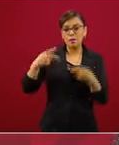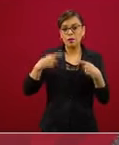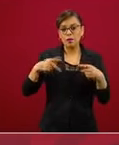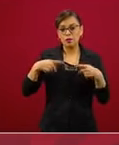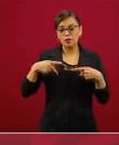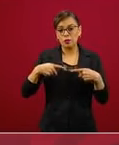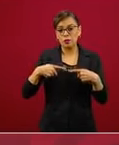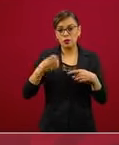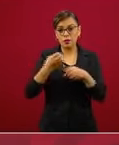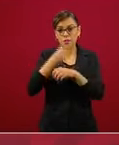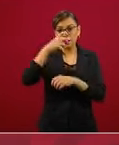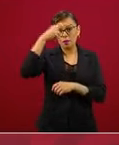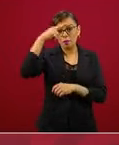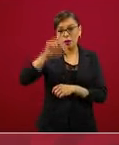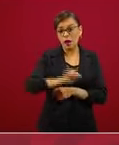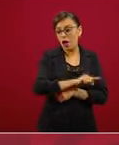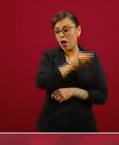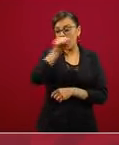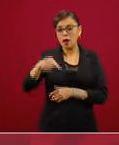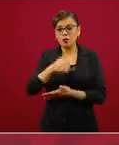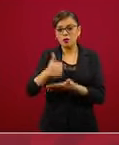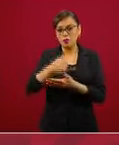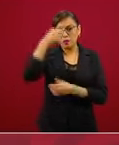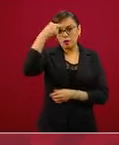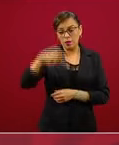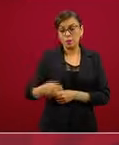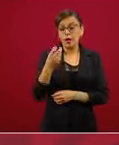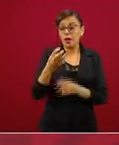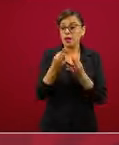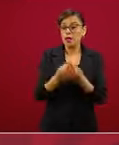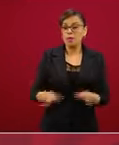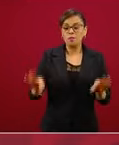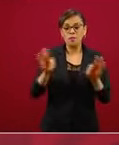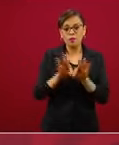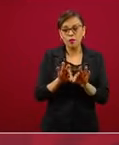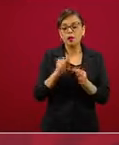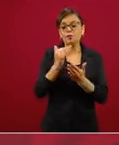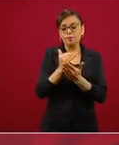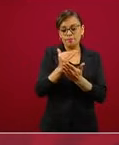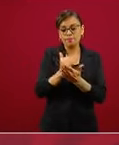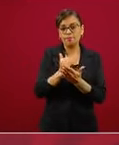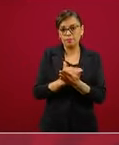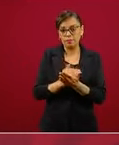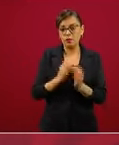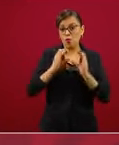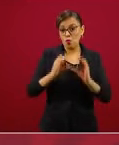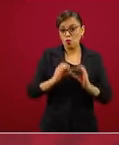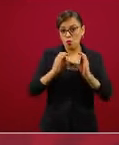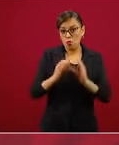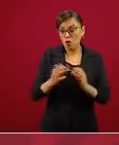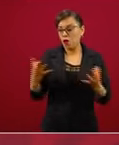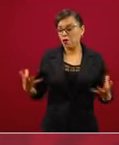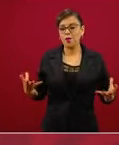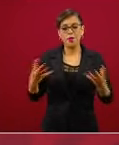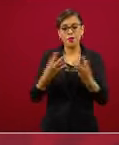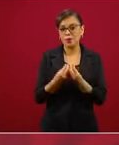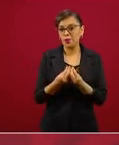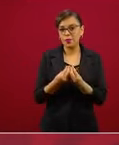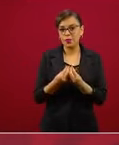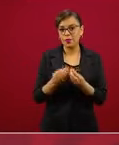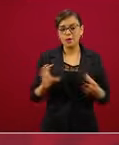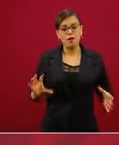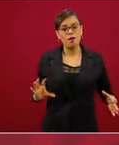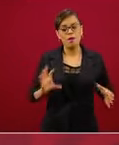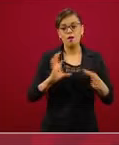las medidas que tomemos sean medidas que apliquemos de manera conjunta. Y yo quiero también hacer un